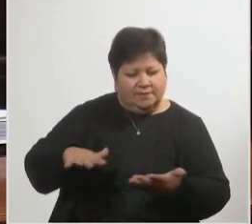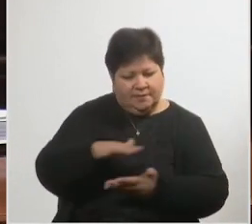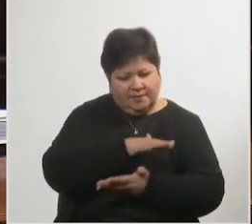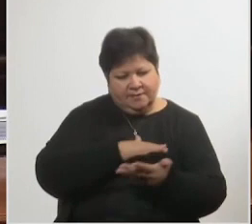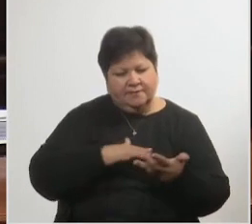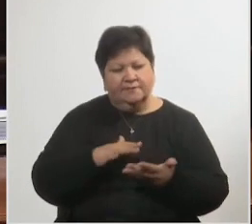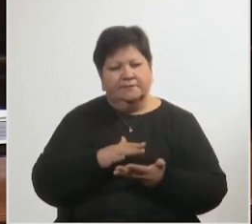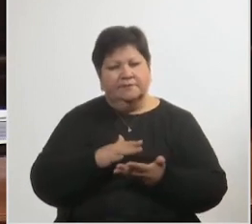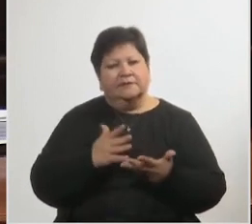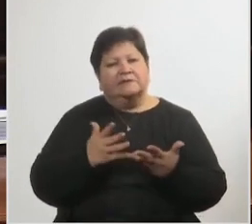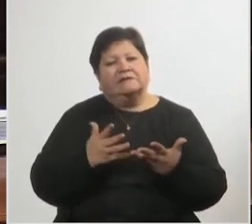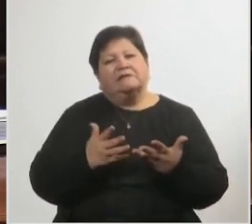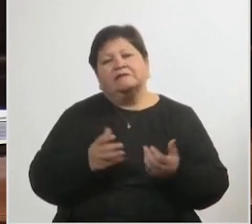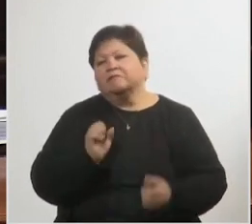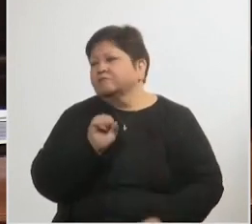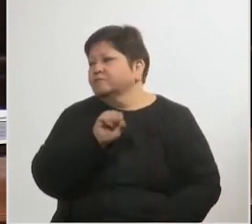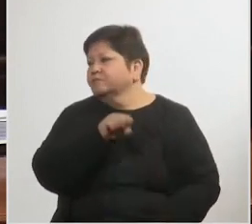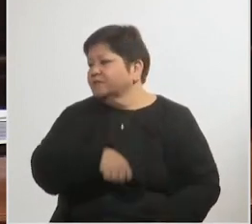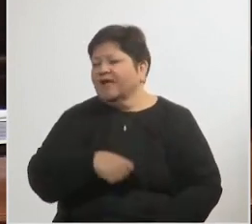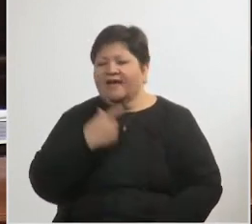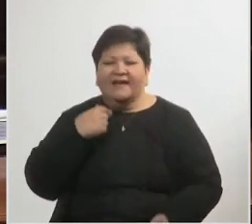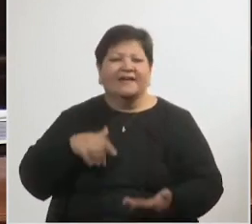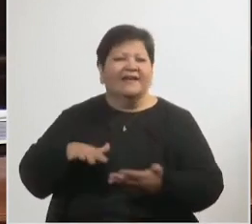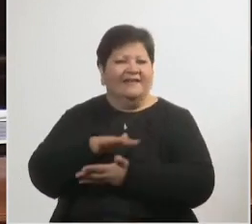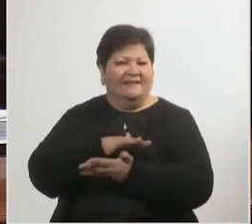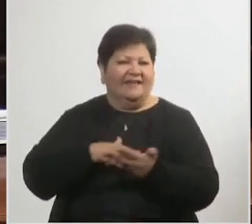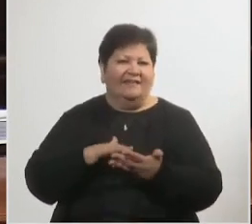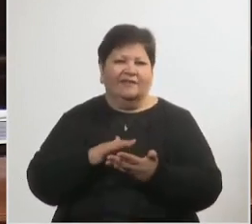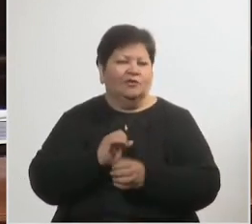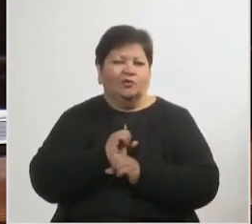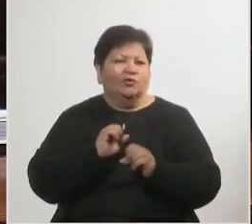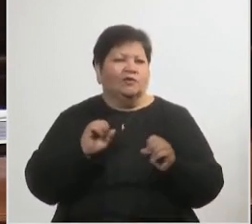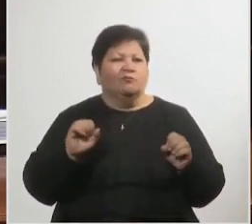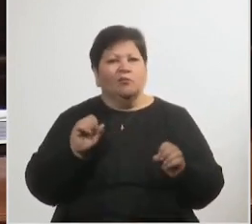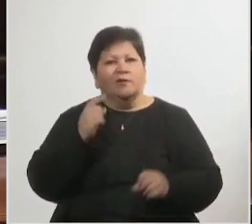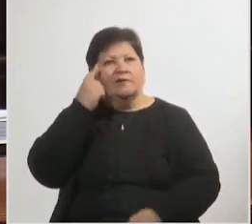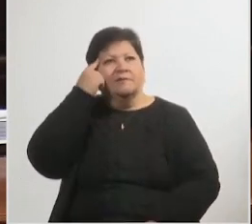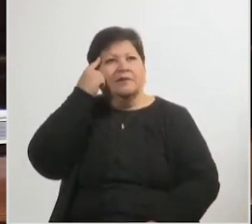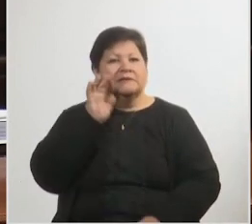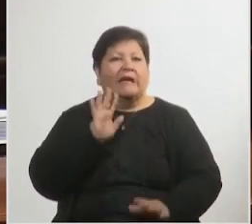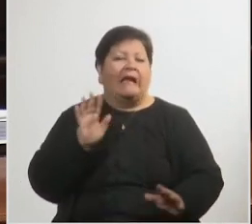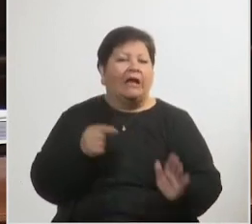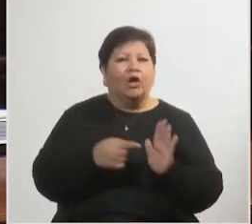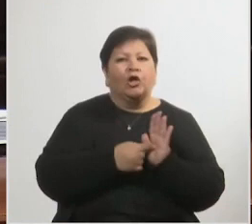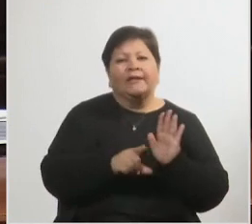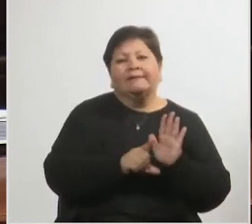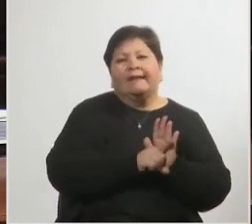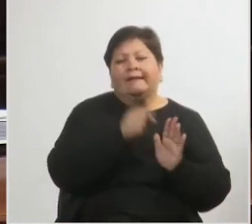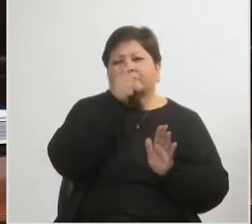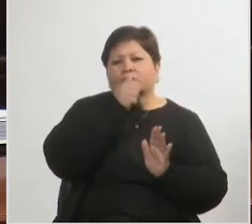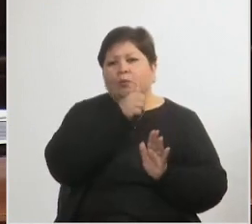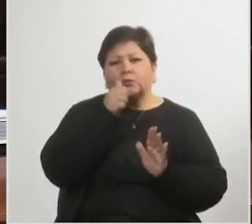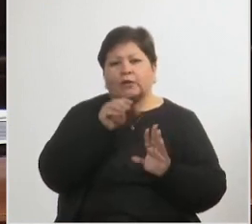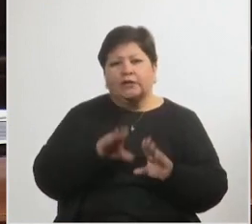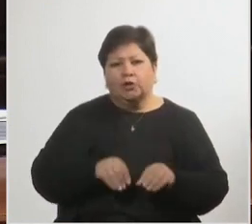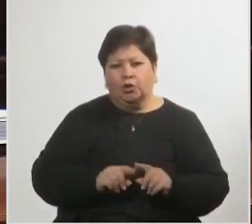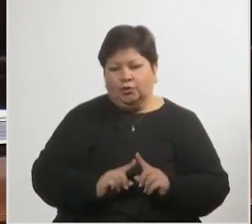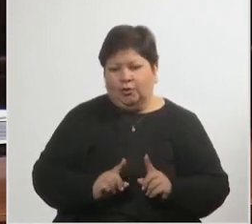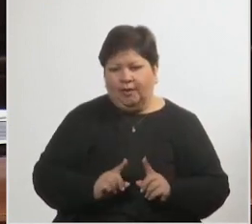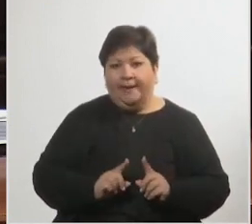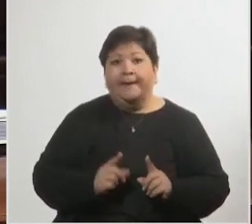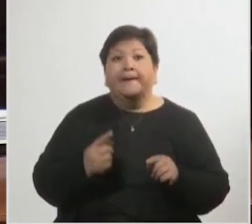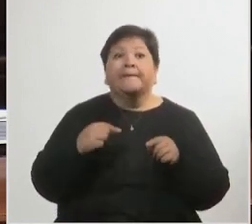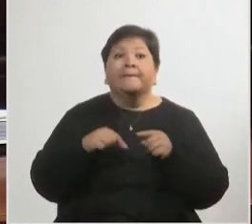se quiere hacer caso omiso a la realidad. No se puede tapar el sol con un dedo, claramente esta ley va a